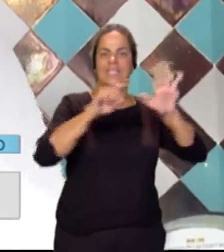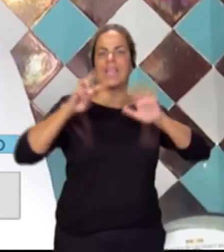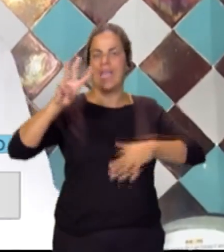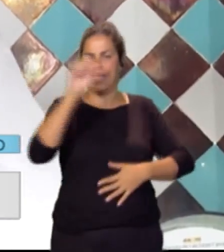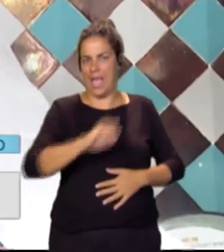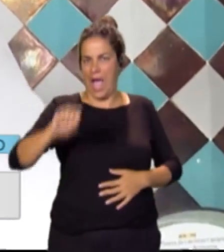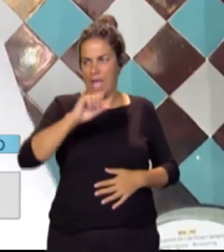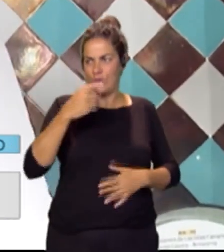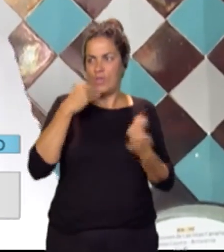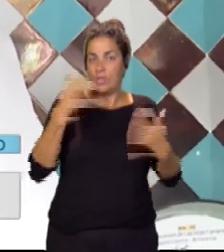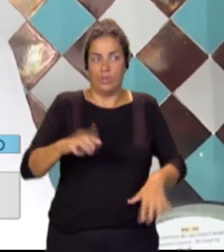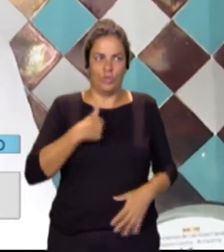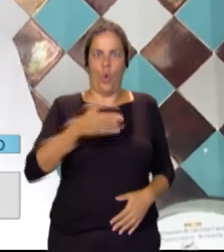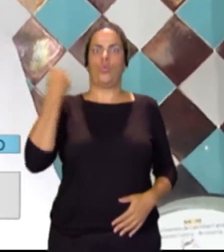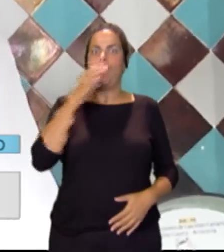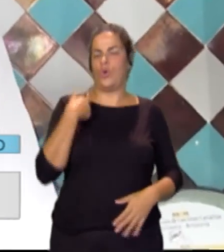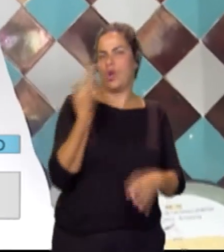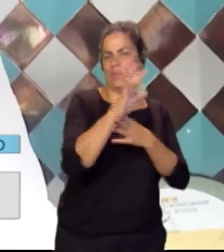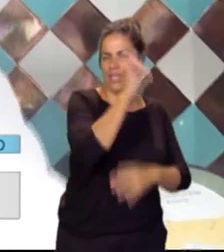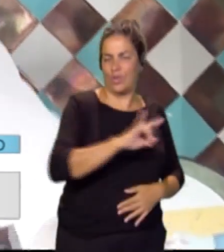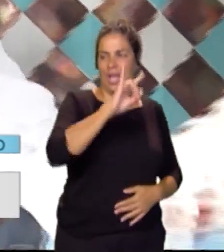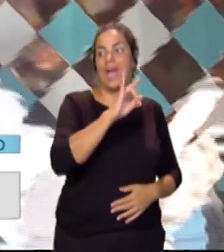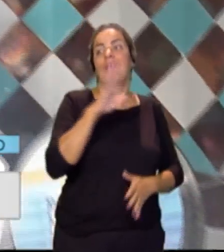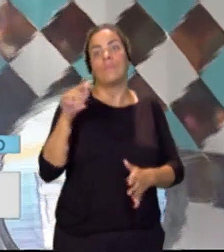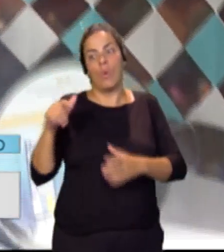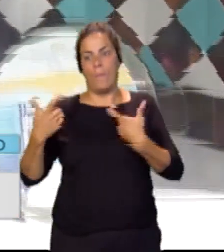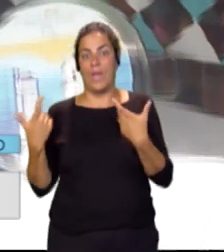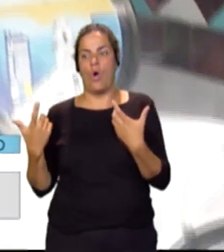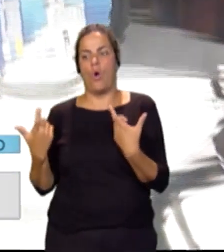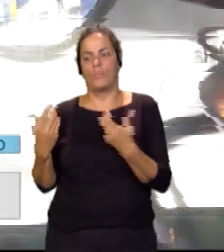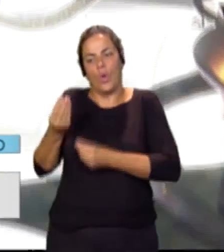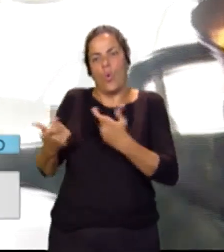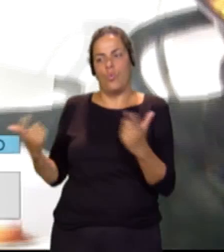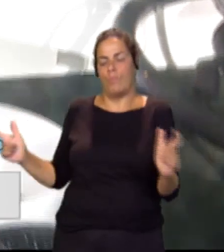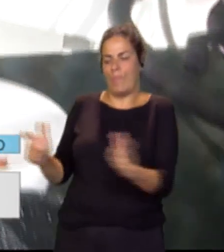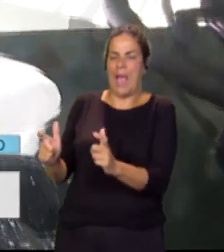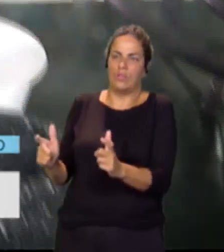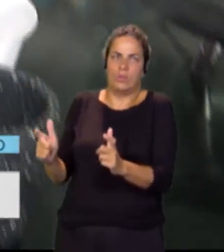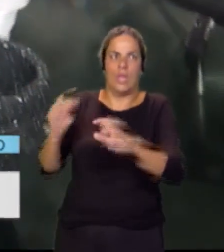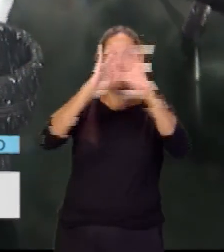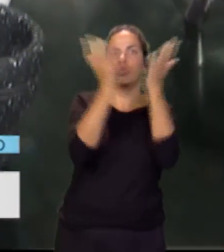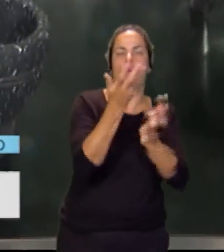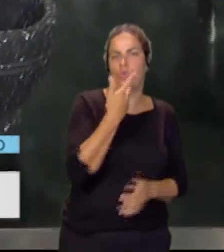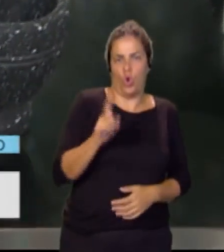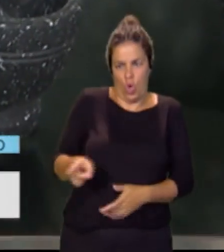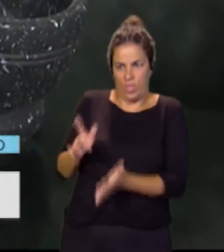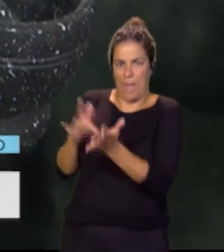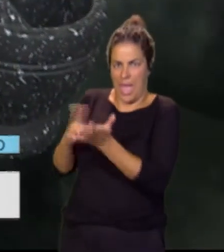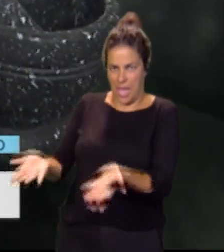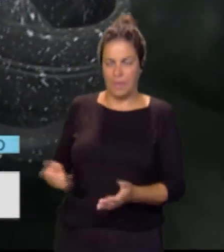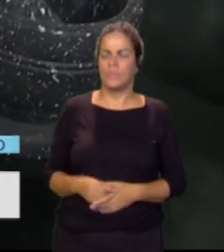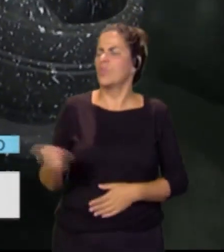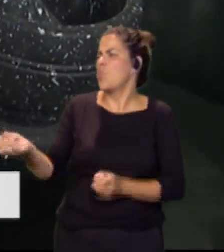orgullo de representar a Canarias en un plato que es mundial. ¿Y me puedes contar un poquito qué ingredientes tiene esta paella?